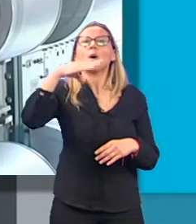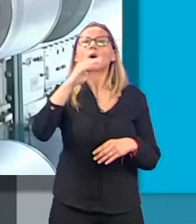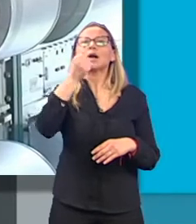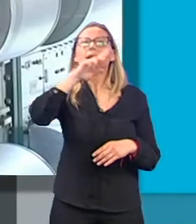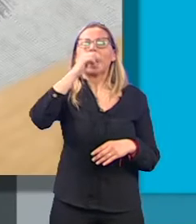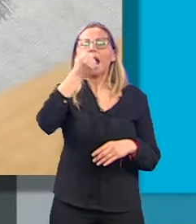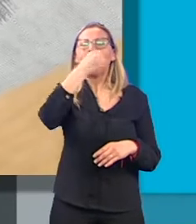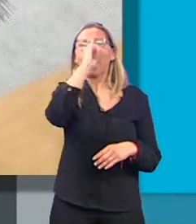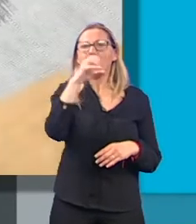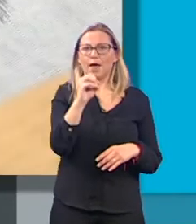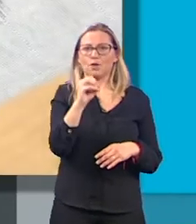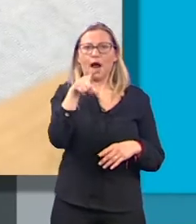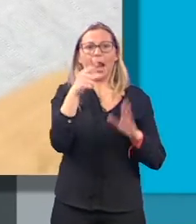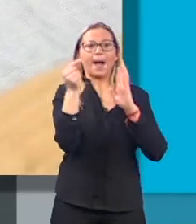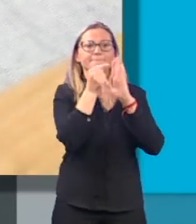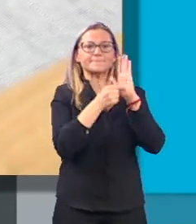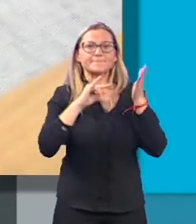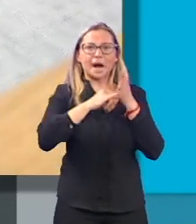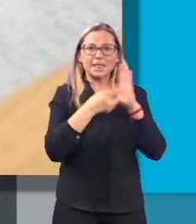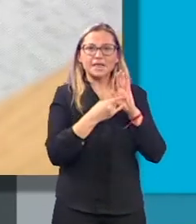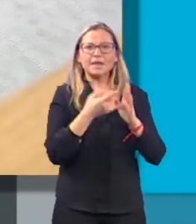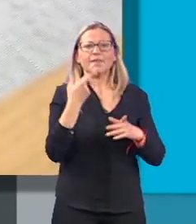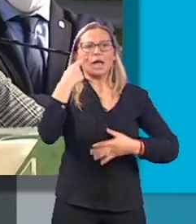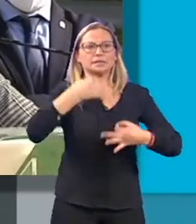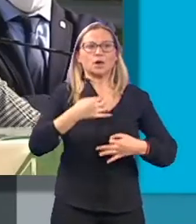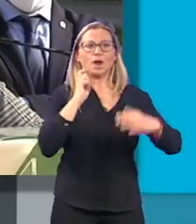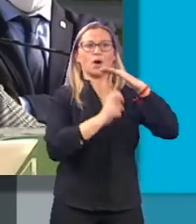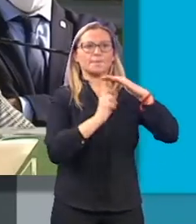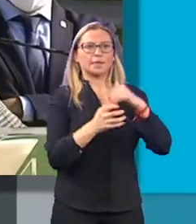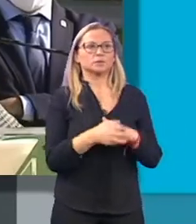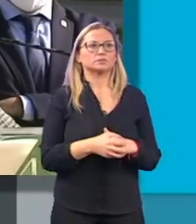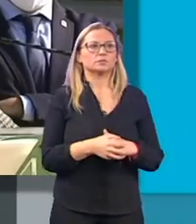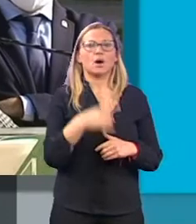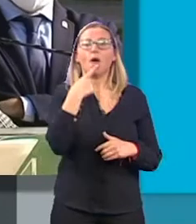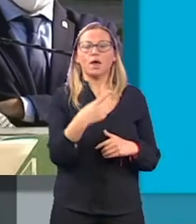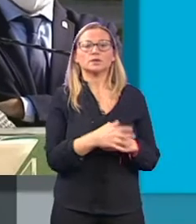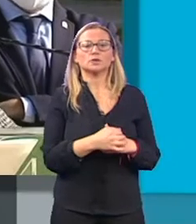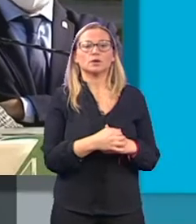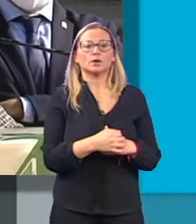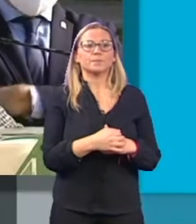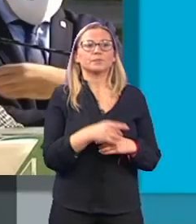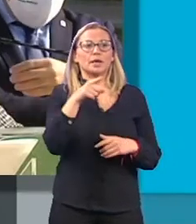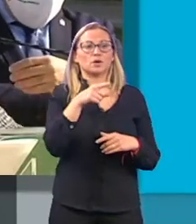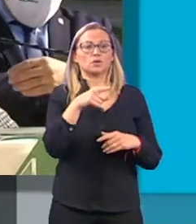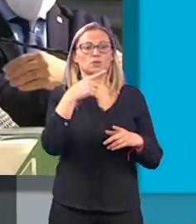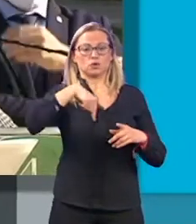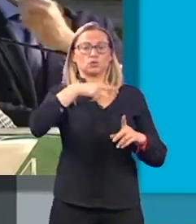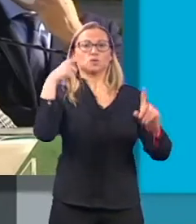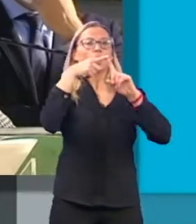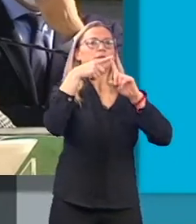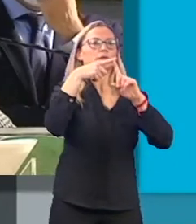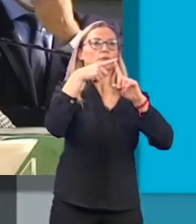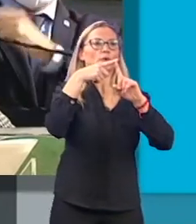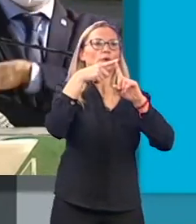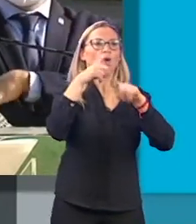que se ha referido a las medidas de seguridad que se han adoptado respecto al metro. Que trabajamos con el objetivo de llegar a las 5